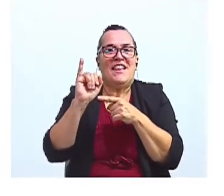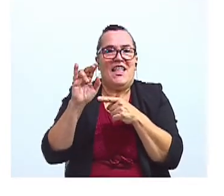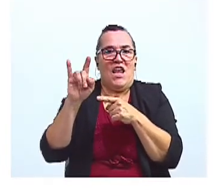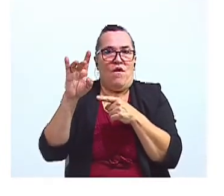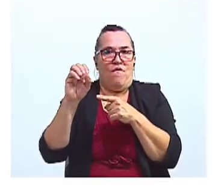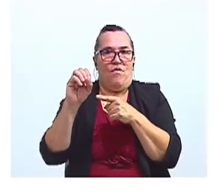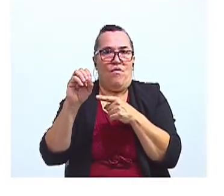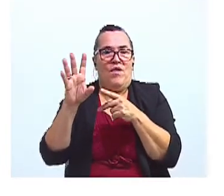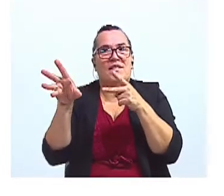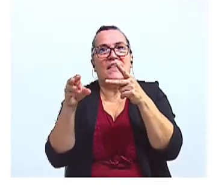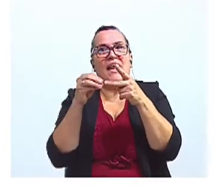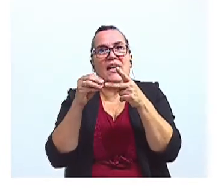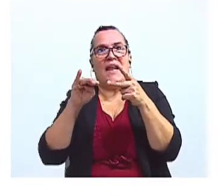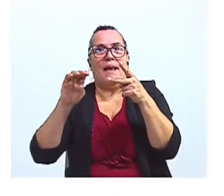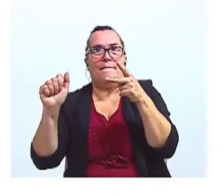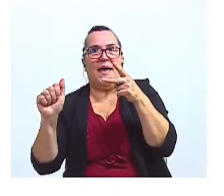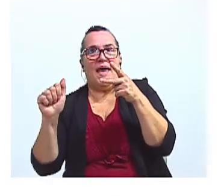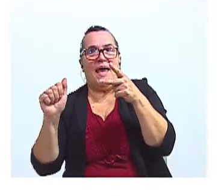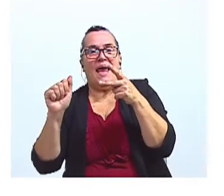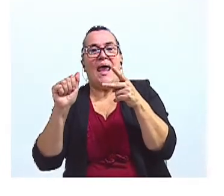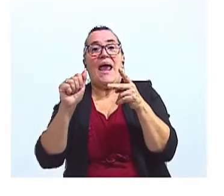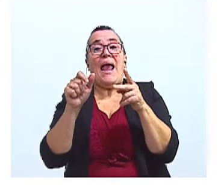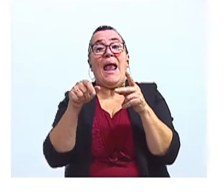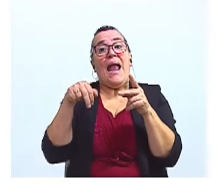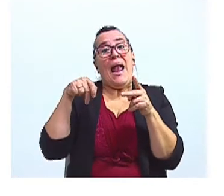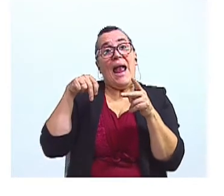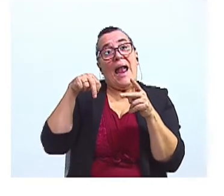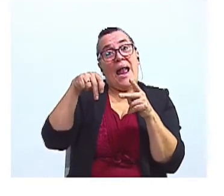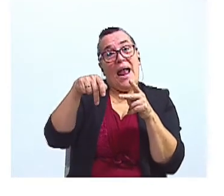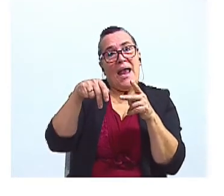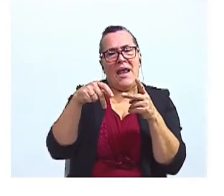se la llega en me. Y la otra palabra, resbalado,